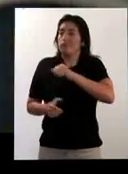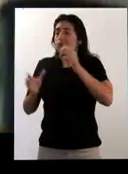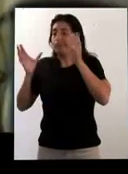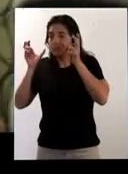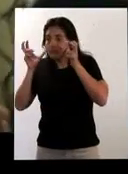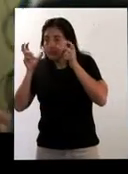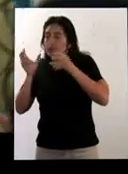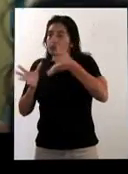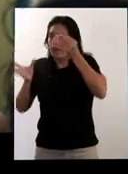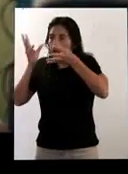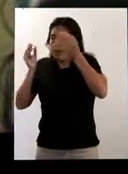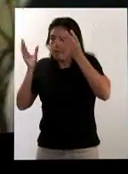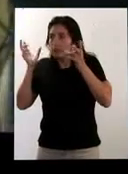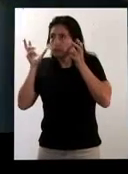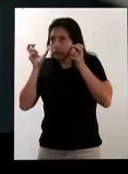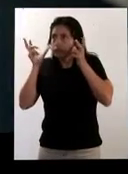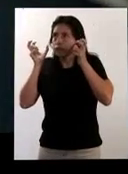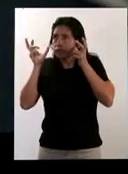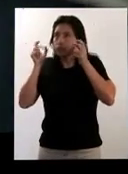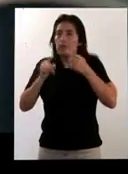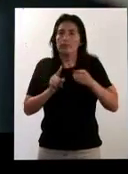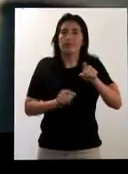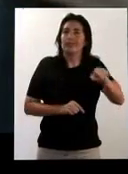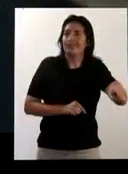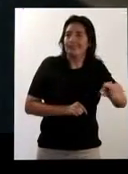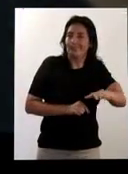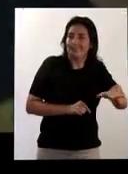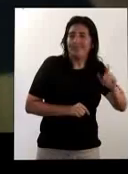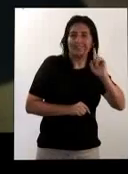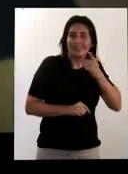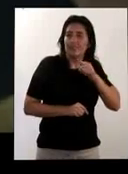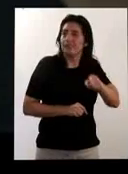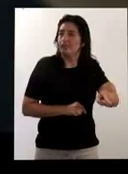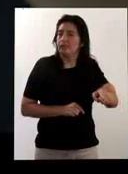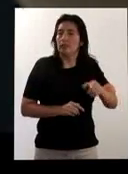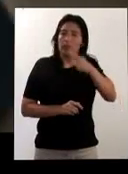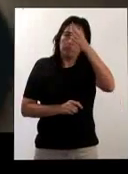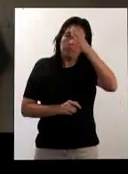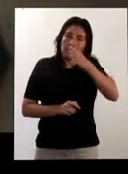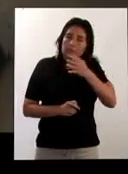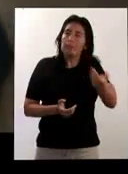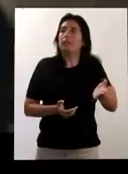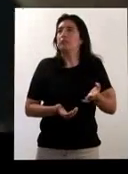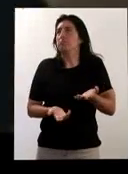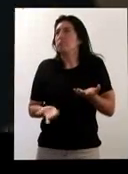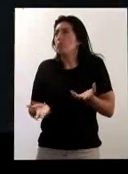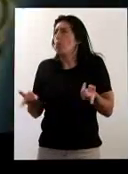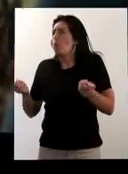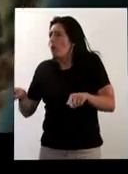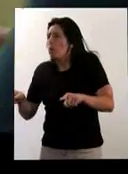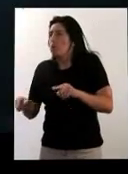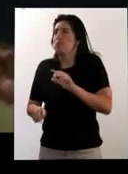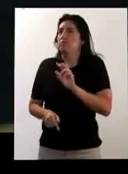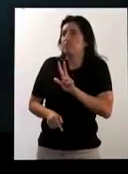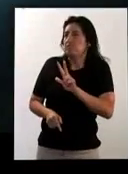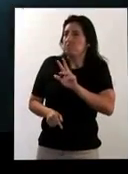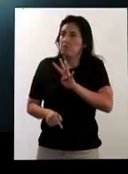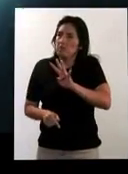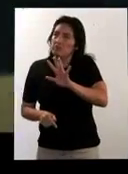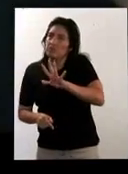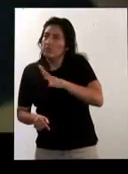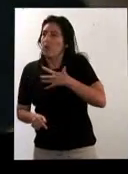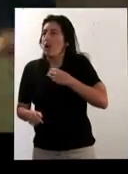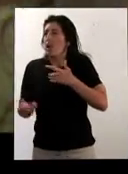escuchamos y por eso lo pudimos aprender. Entonces los chicos sordos, generalmente los padres se dan cuenta que son sordos 3, 4, 5 años,